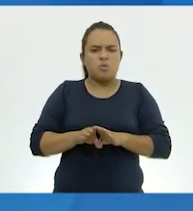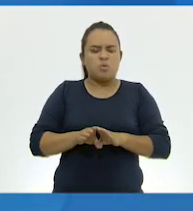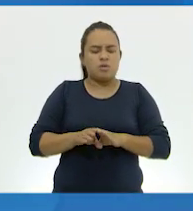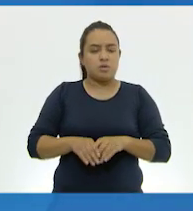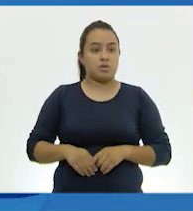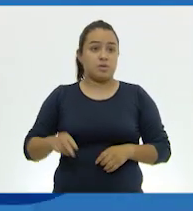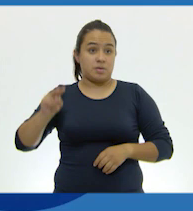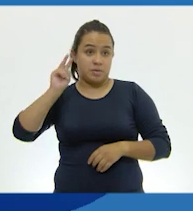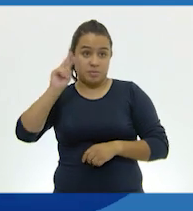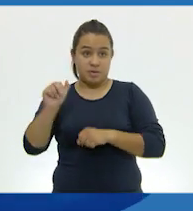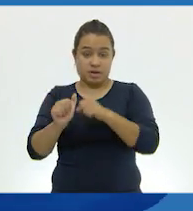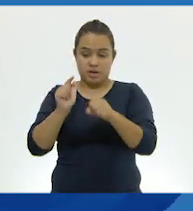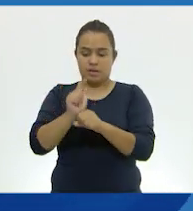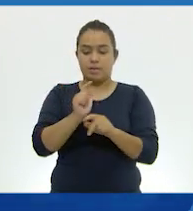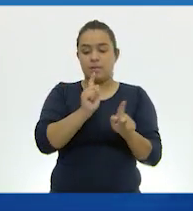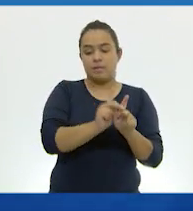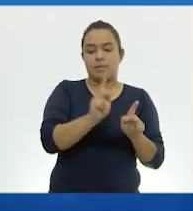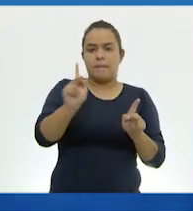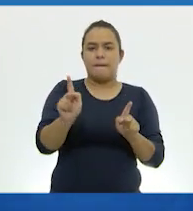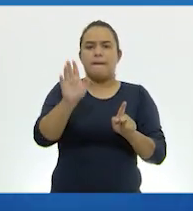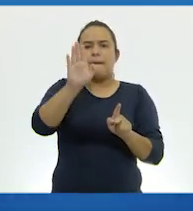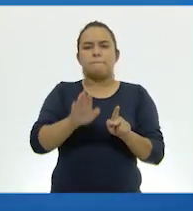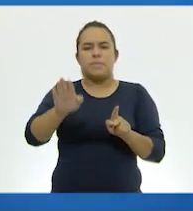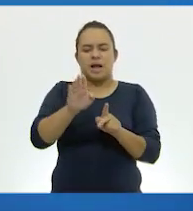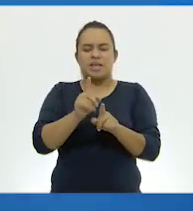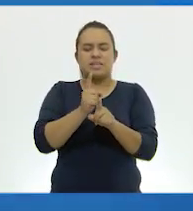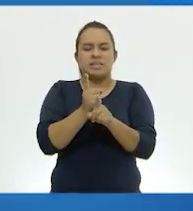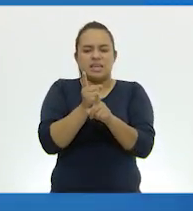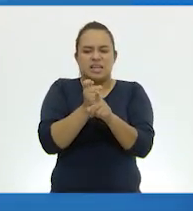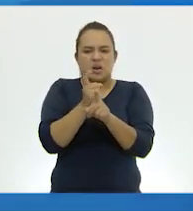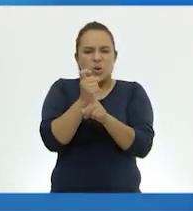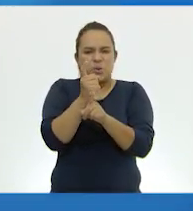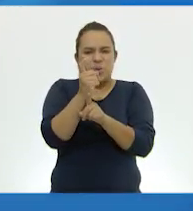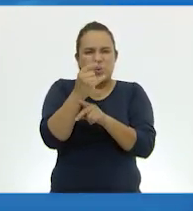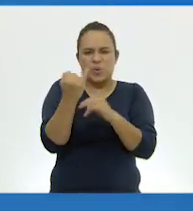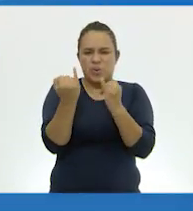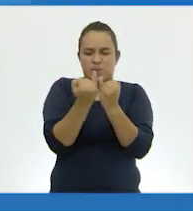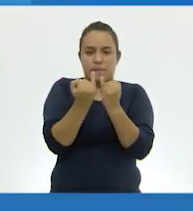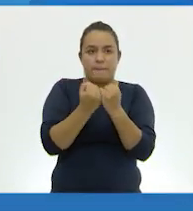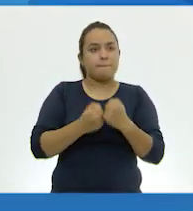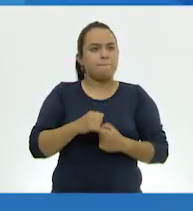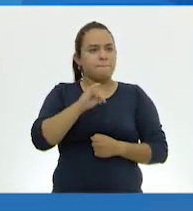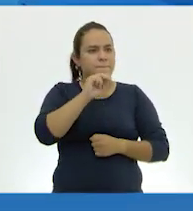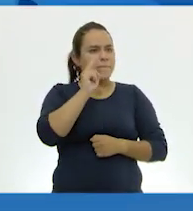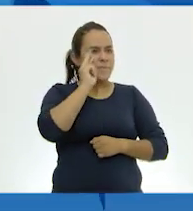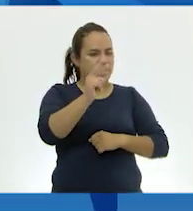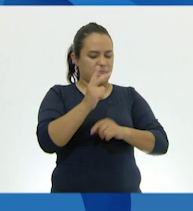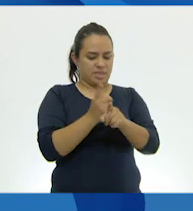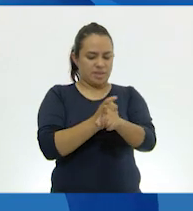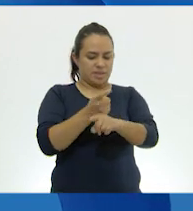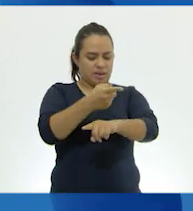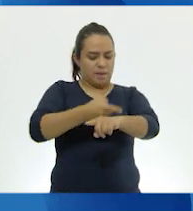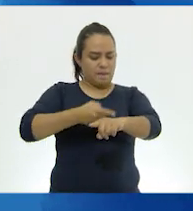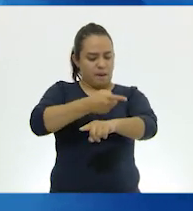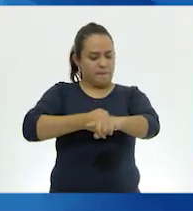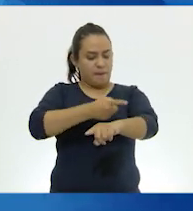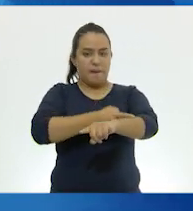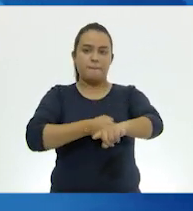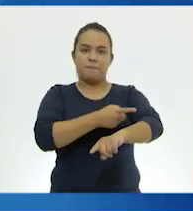ver que son muy parecidos a las lombrices, ¿verdad? Claro. Hasta tienen estas rayitas así en su piel.